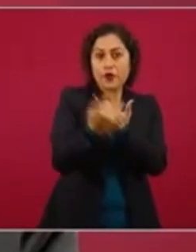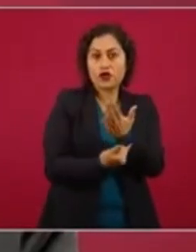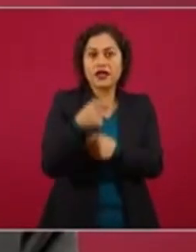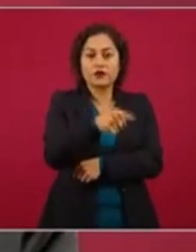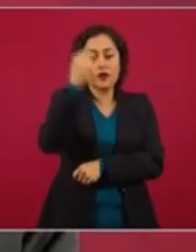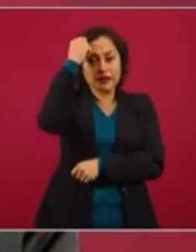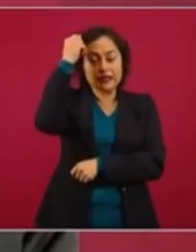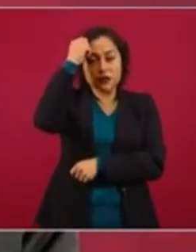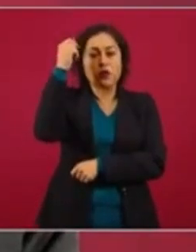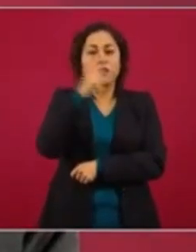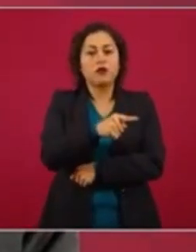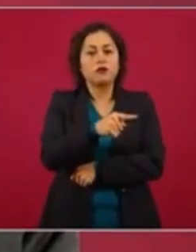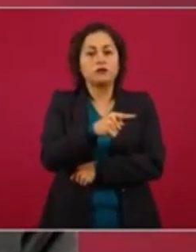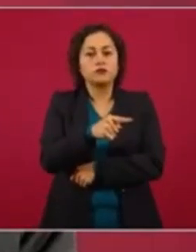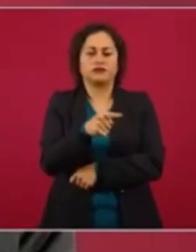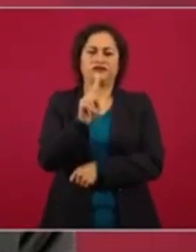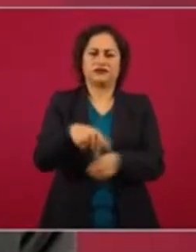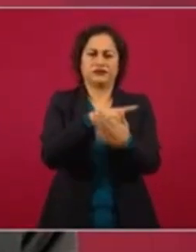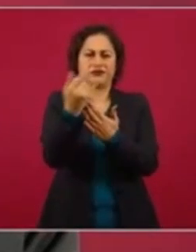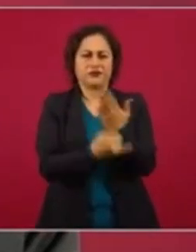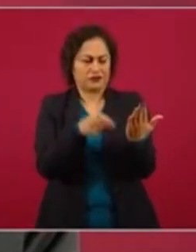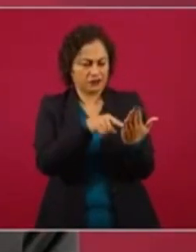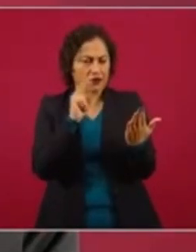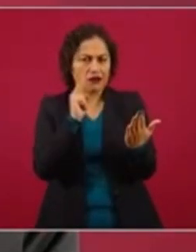de Pescoco, lleno de corrupción.